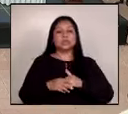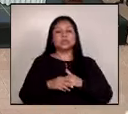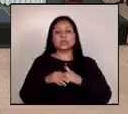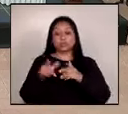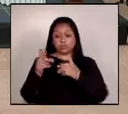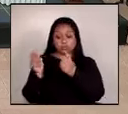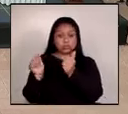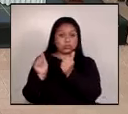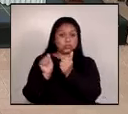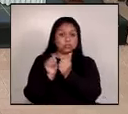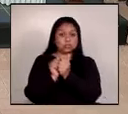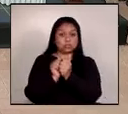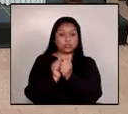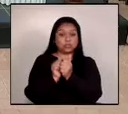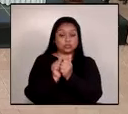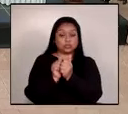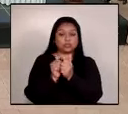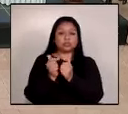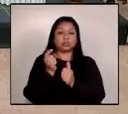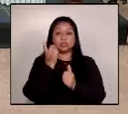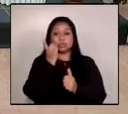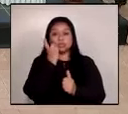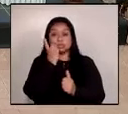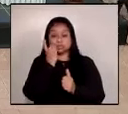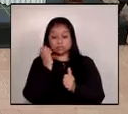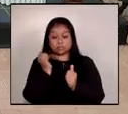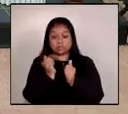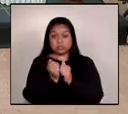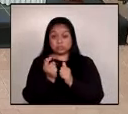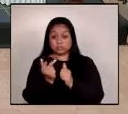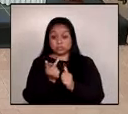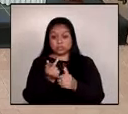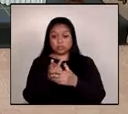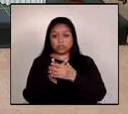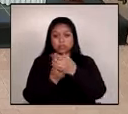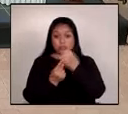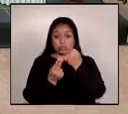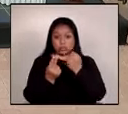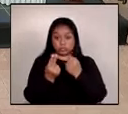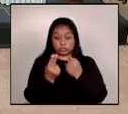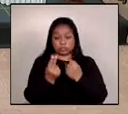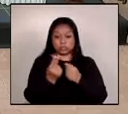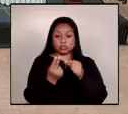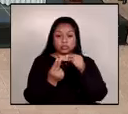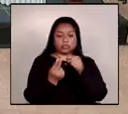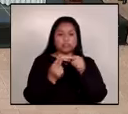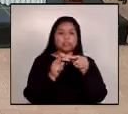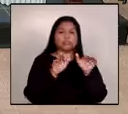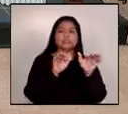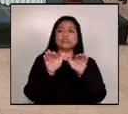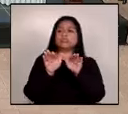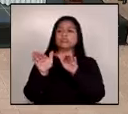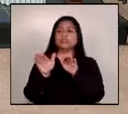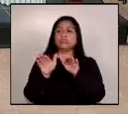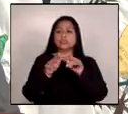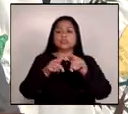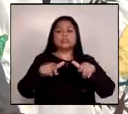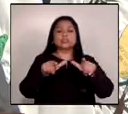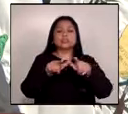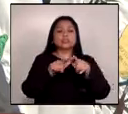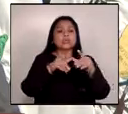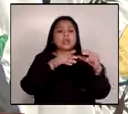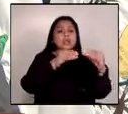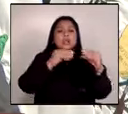junto con el director de la comisión a un espacio de diálogo